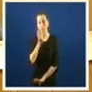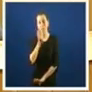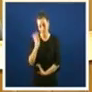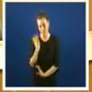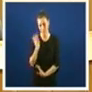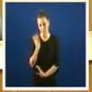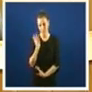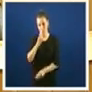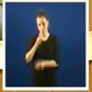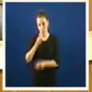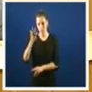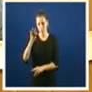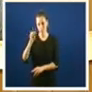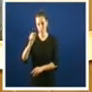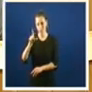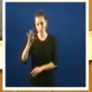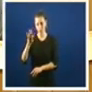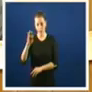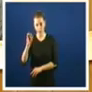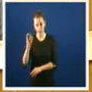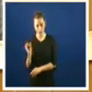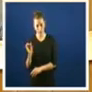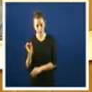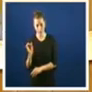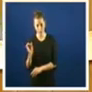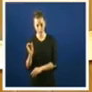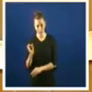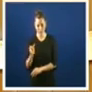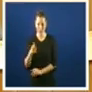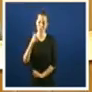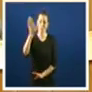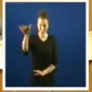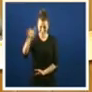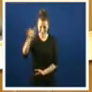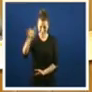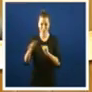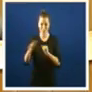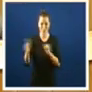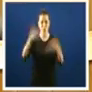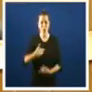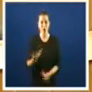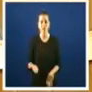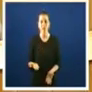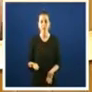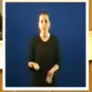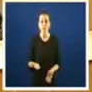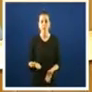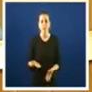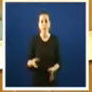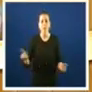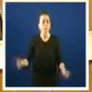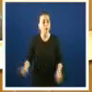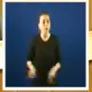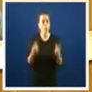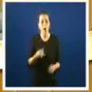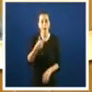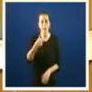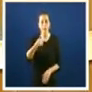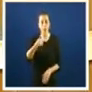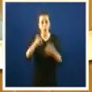suizo de faltas non conleva ningún tipo de imputación E en todo caso, ainda que estivera